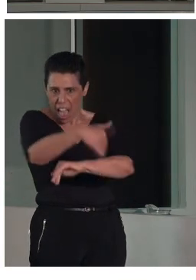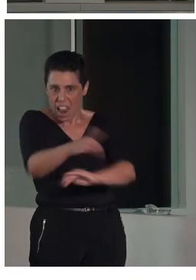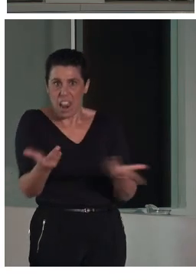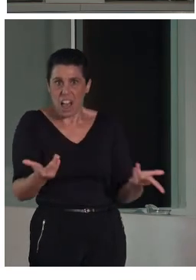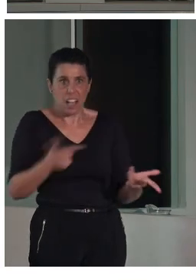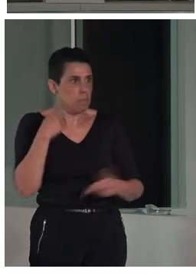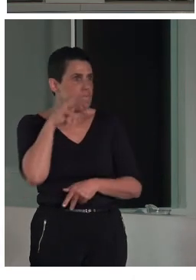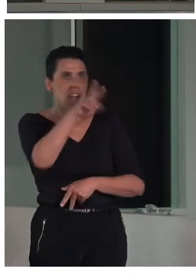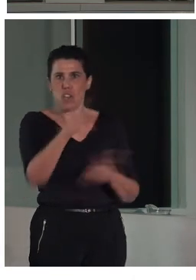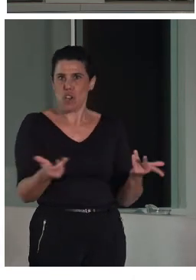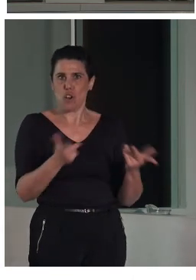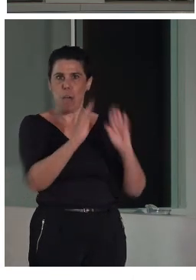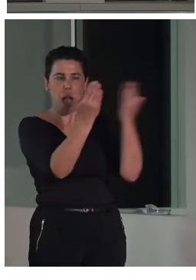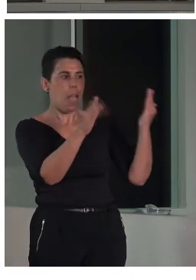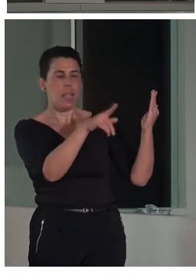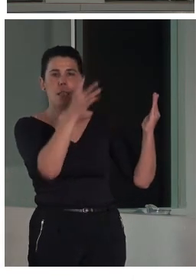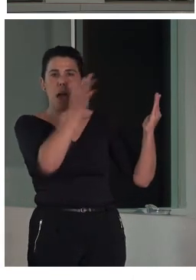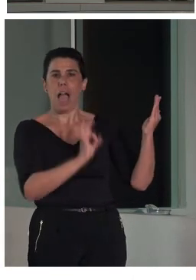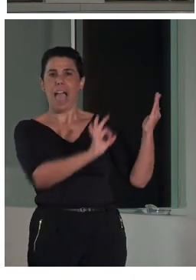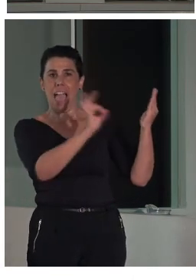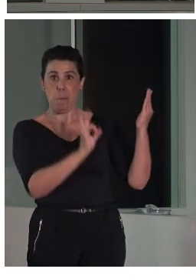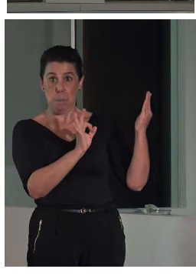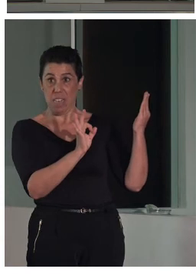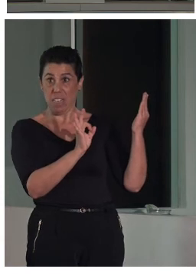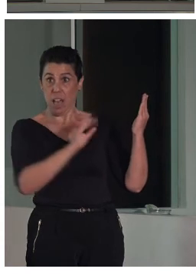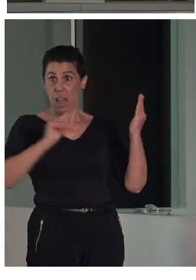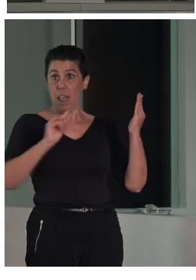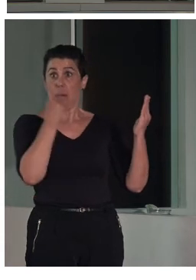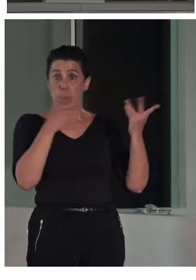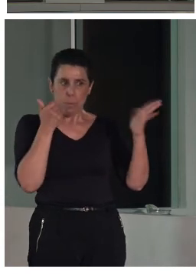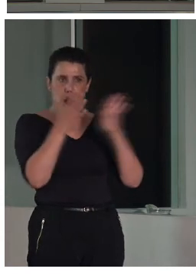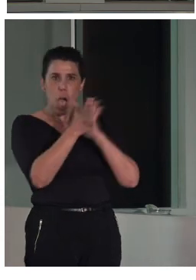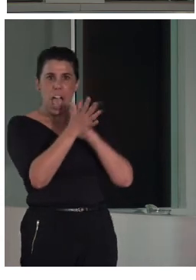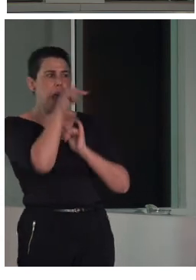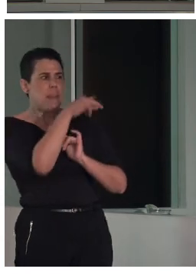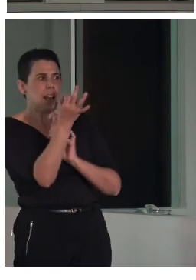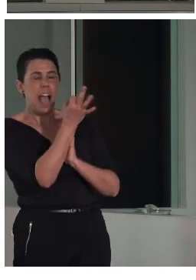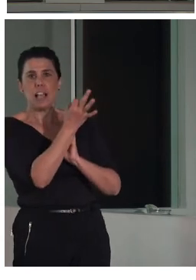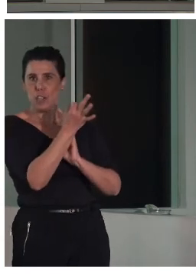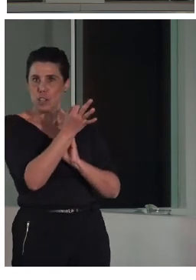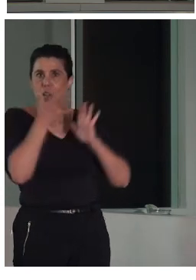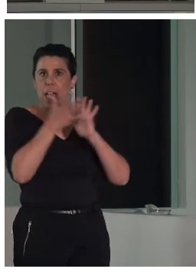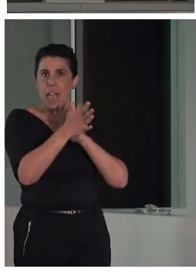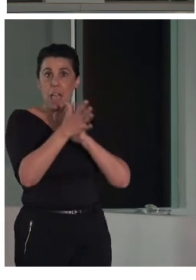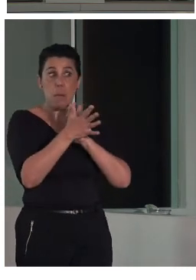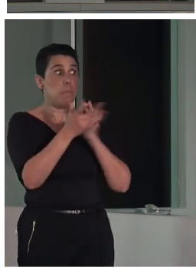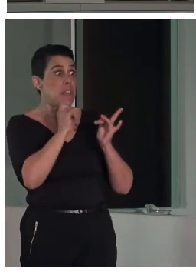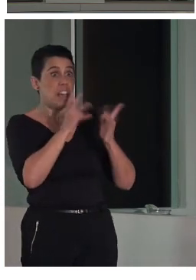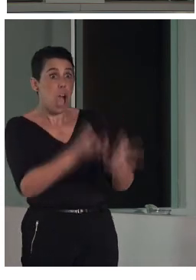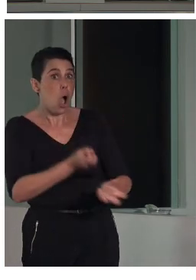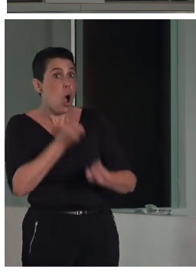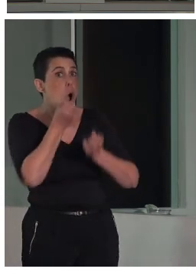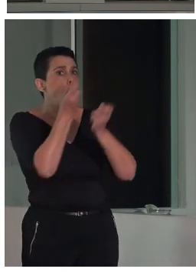viendo algo que es excepcional, tendremos que situar a la persona en esa excepcionalidad para contar que efectivamente que es una